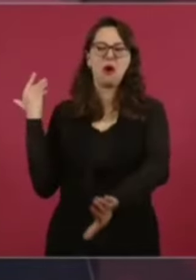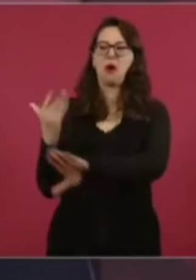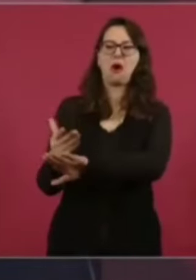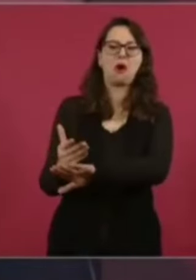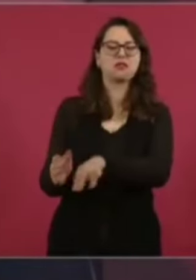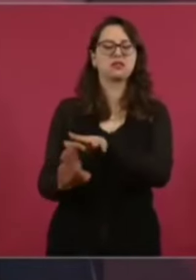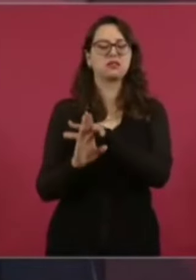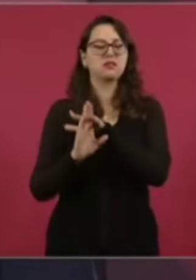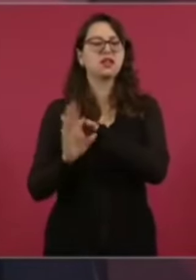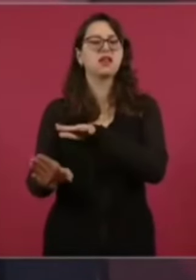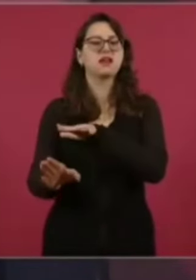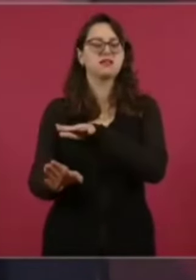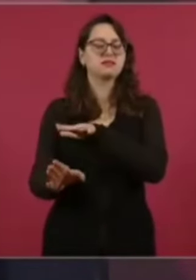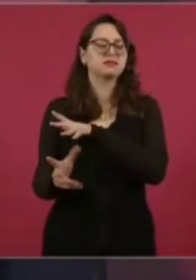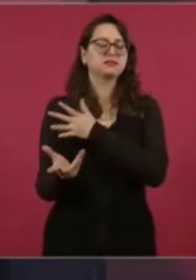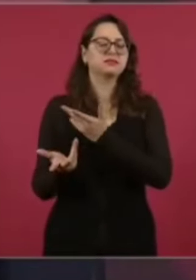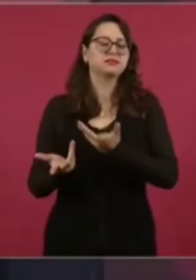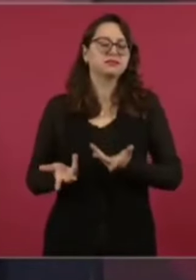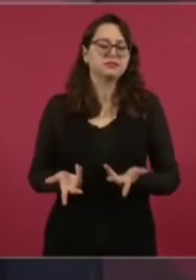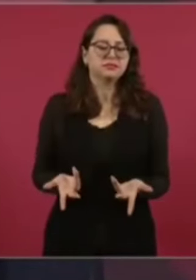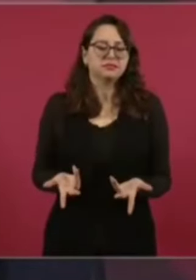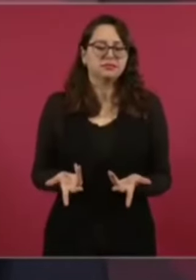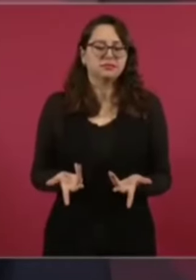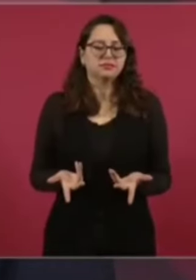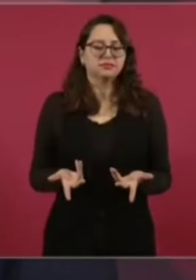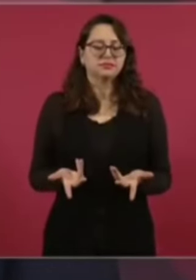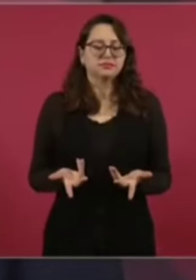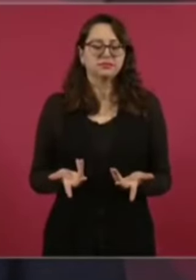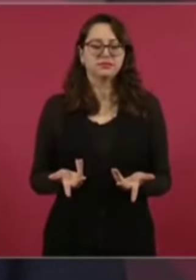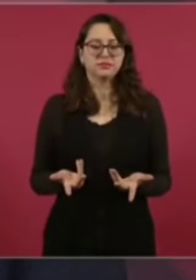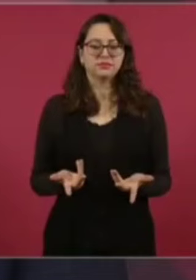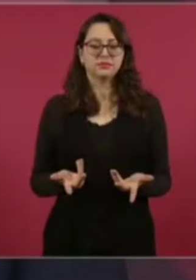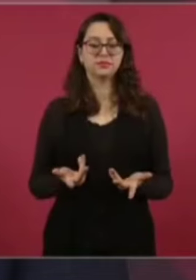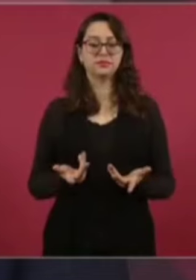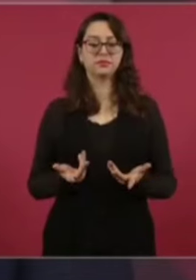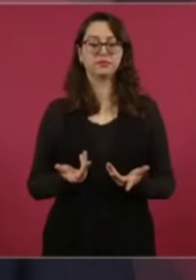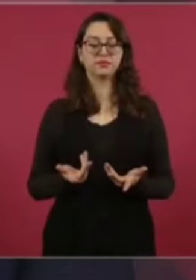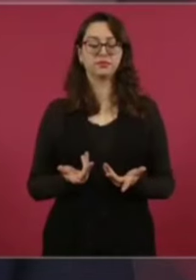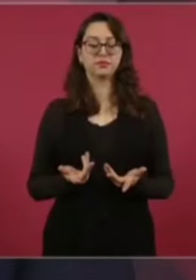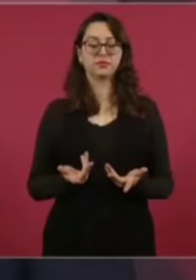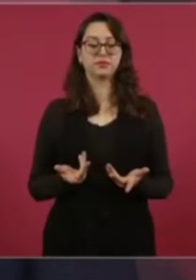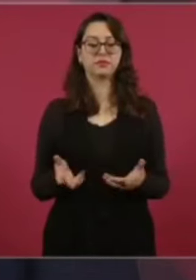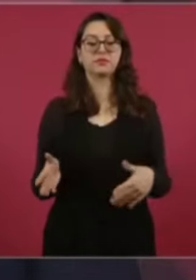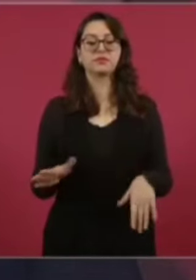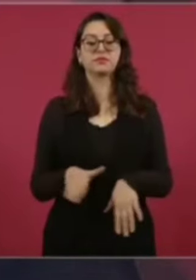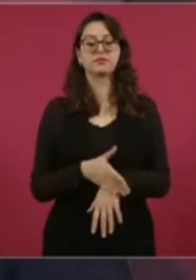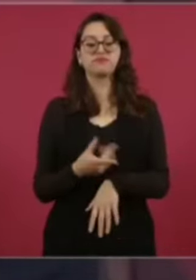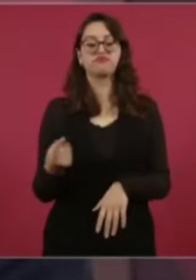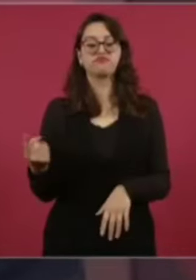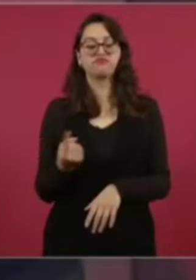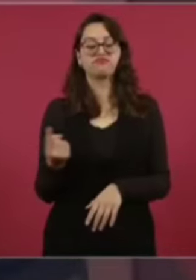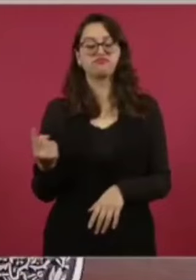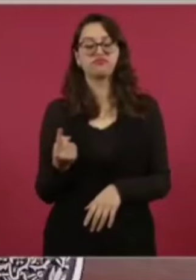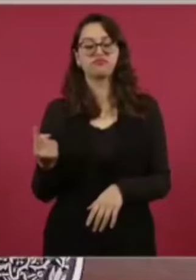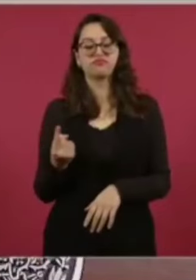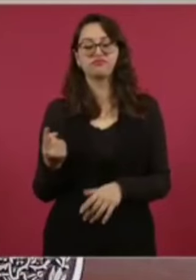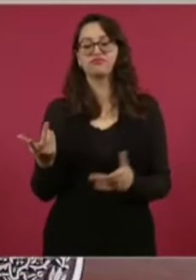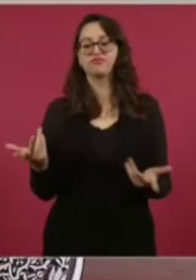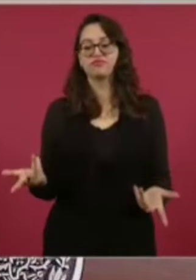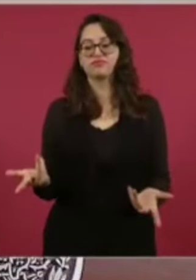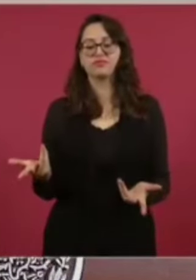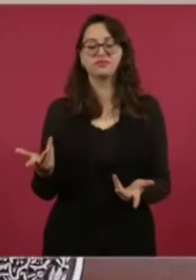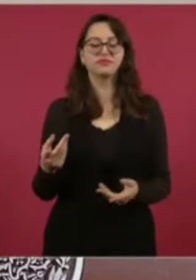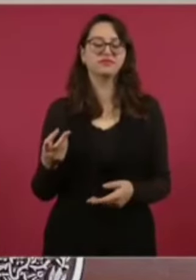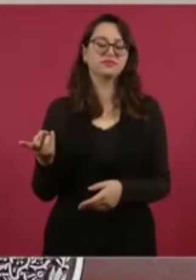porque piensan que de esa manera obtienen